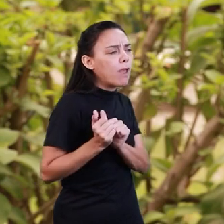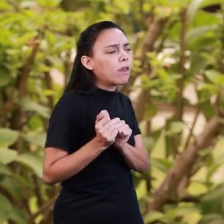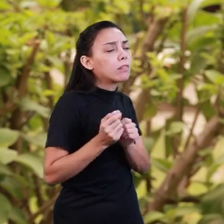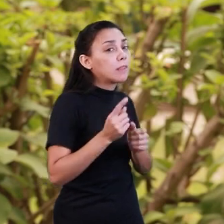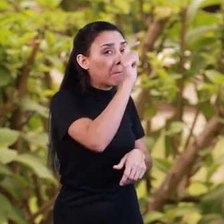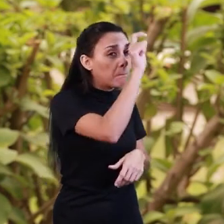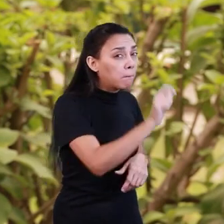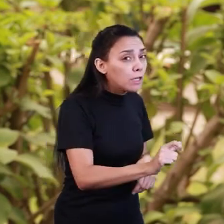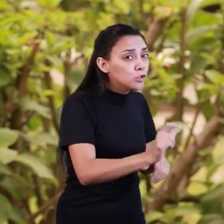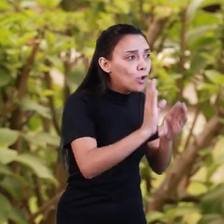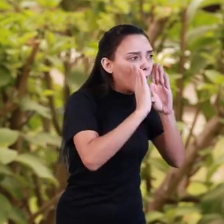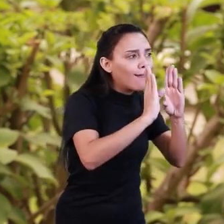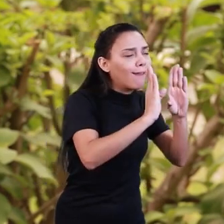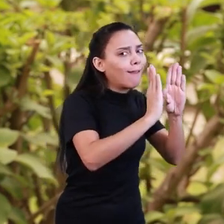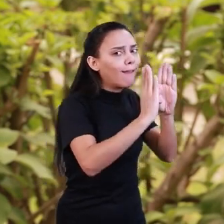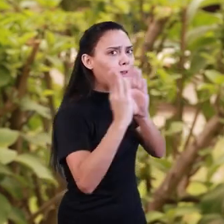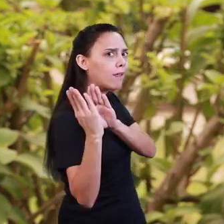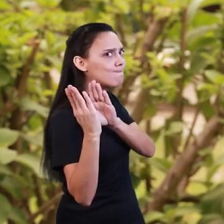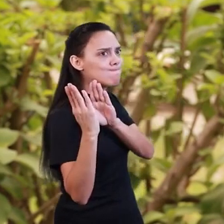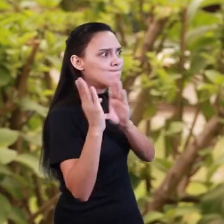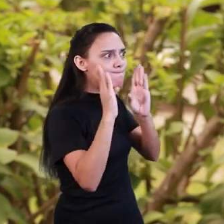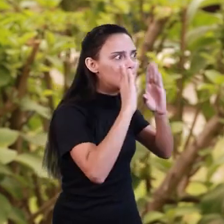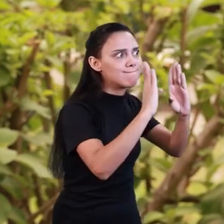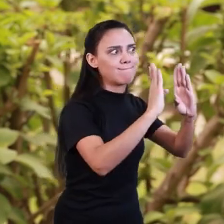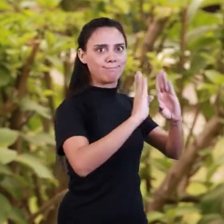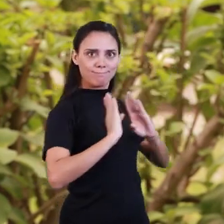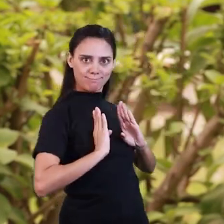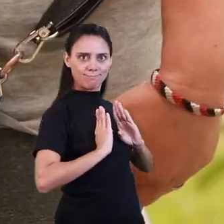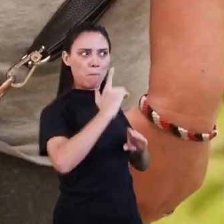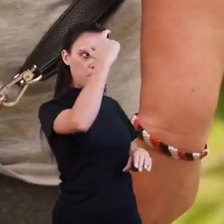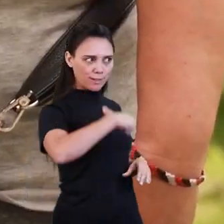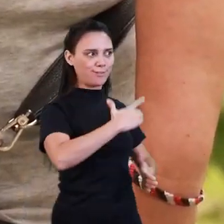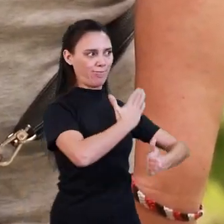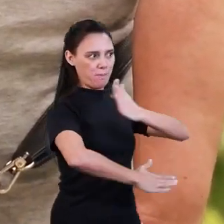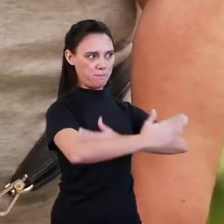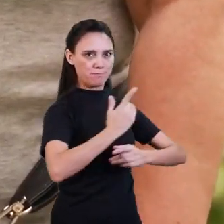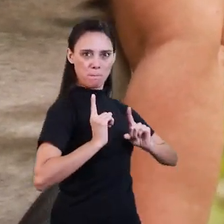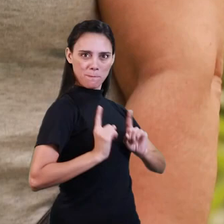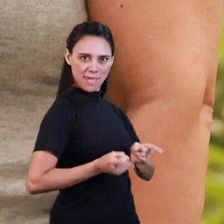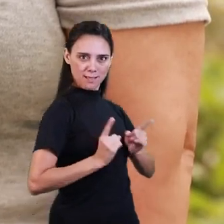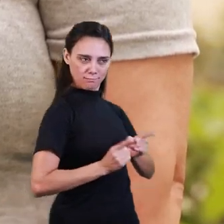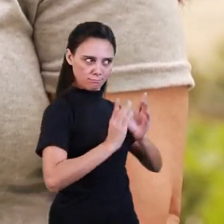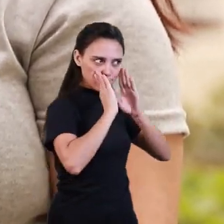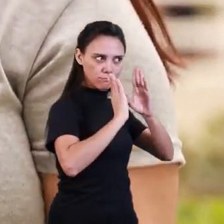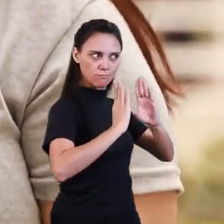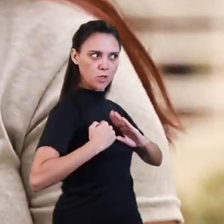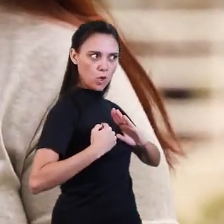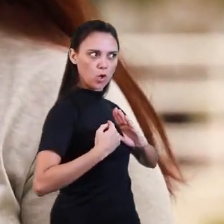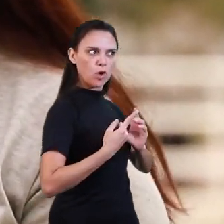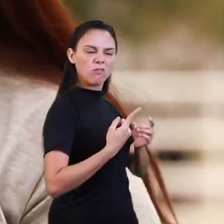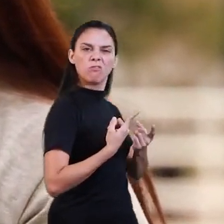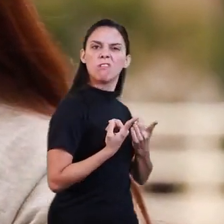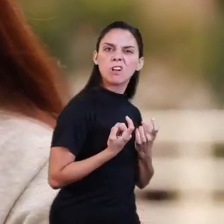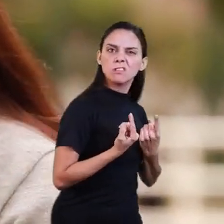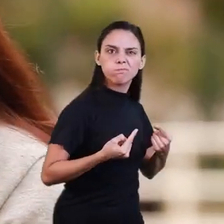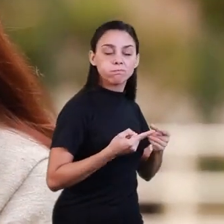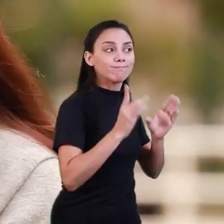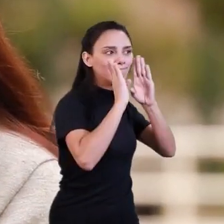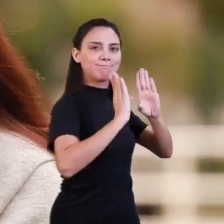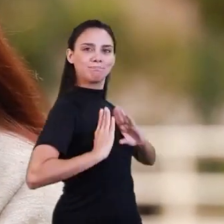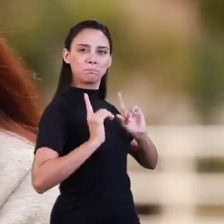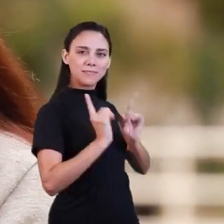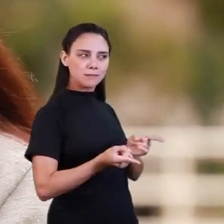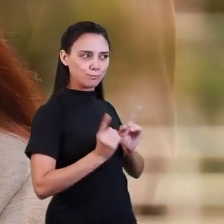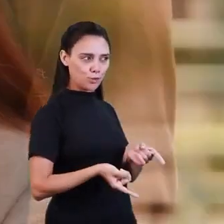dedica al acompañante, sino que hable con la persona con discapacidad, que necesita, que es lo que anda